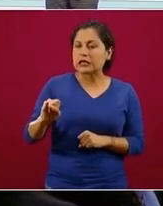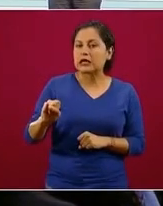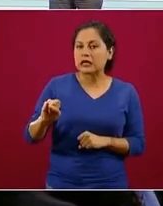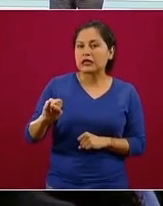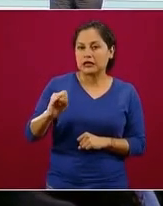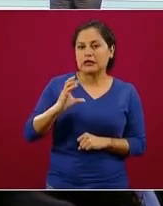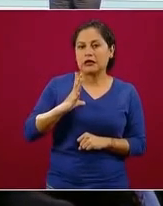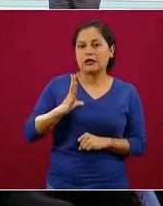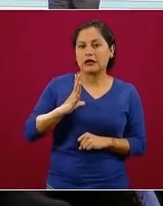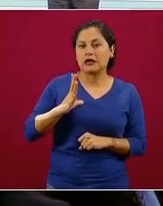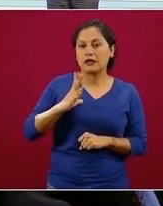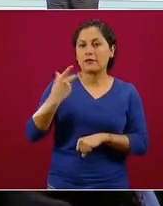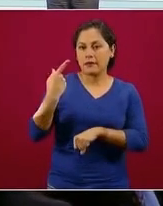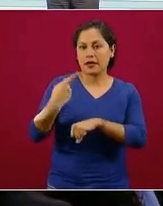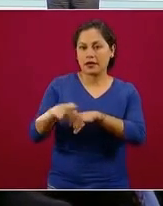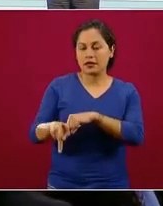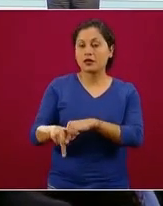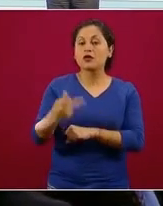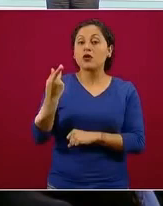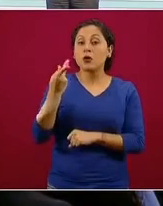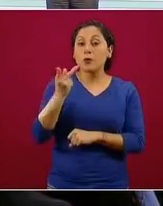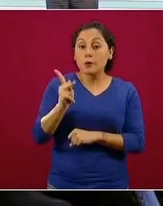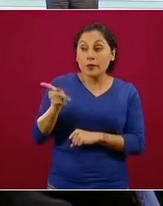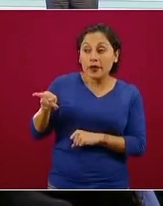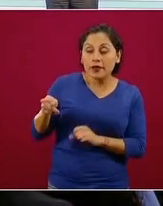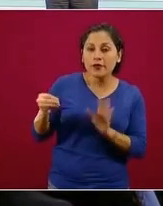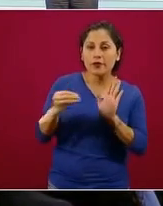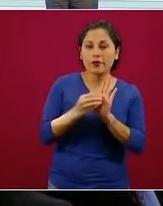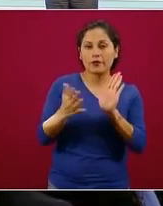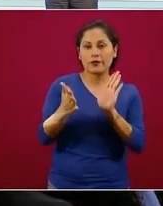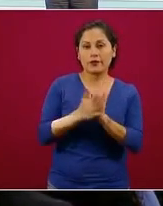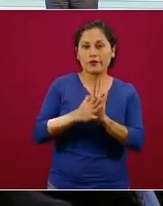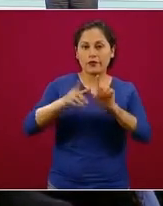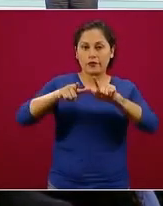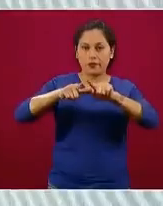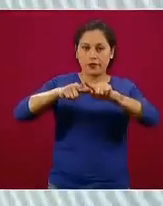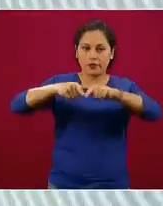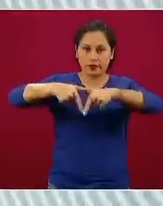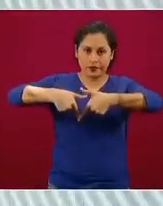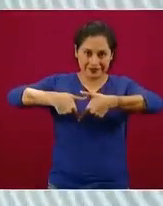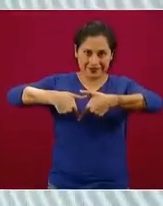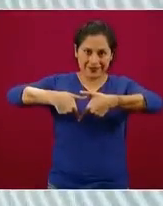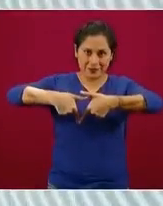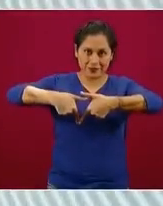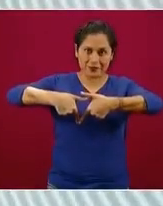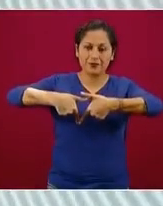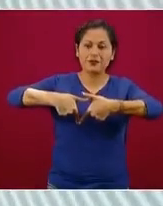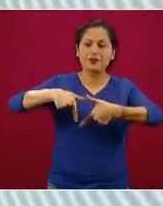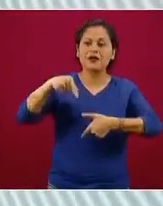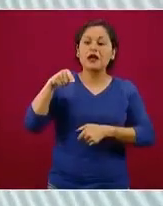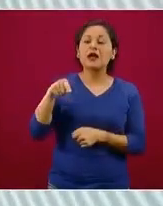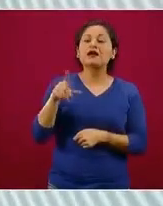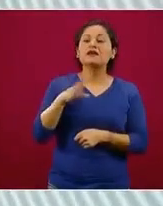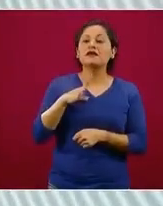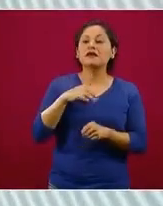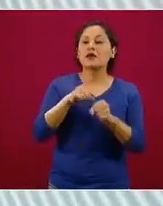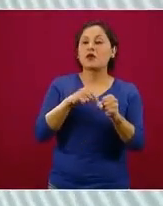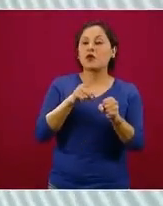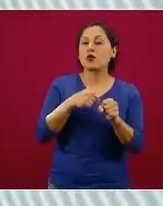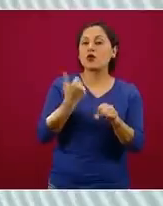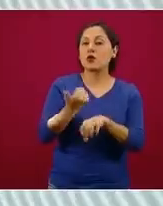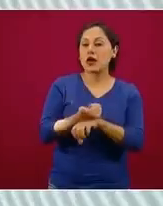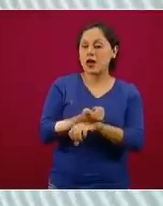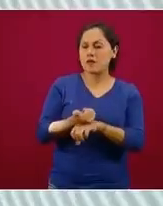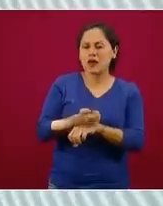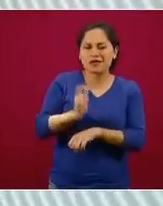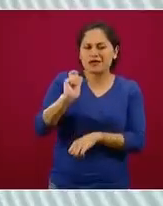pero tiene un triángulo que apunta hacia abajo y es de color amarillo. Esto habla de